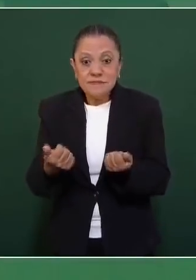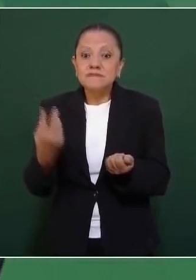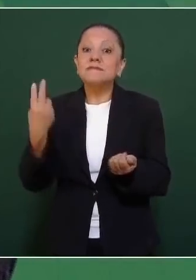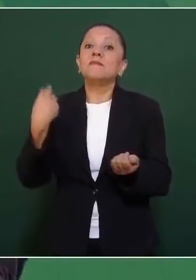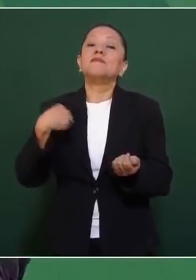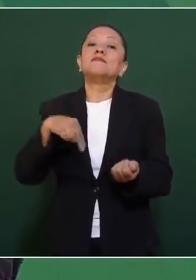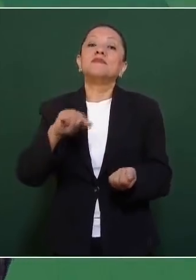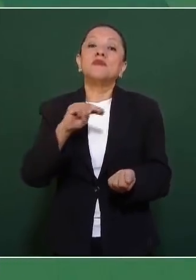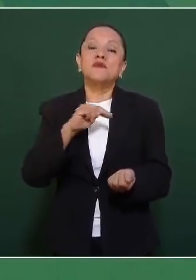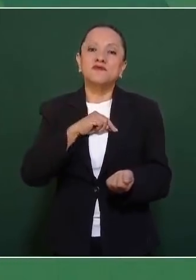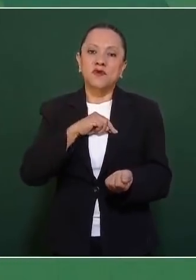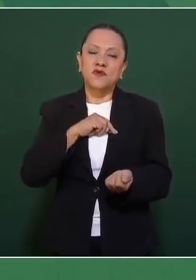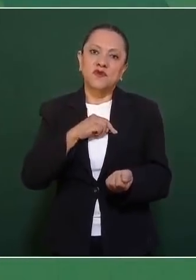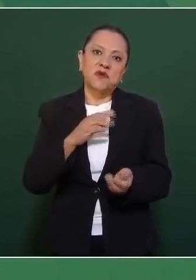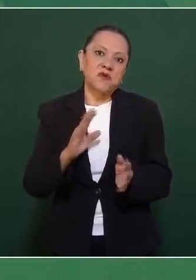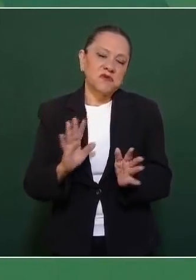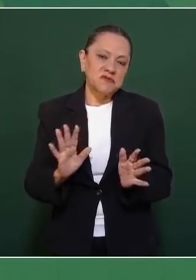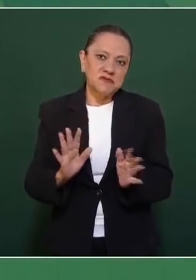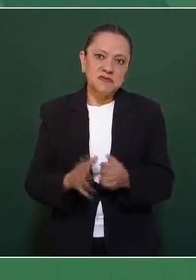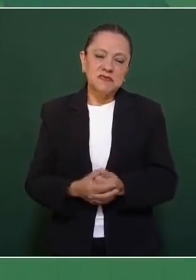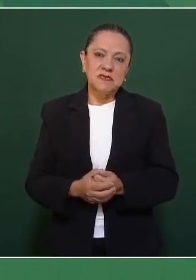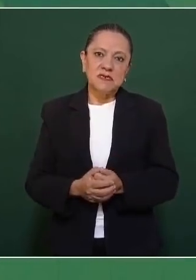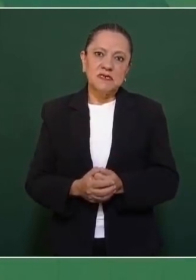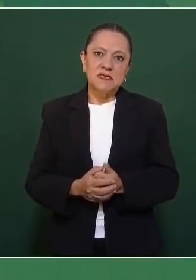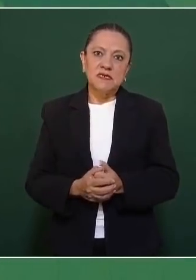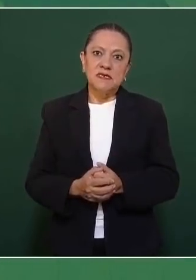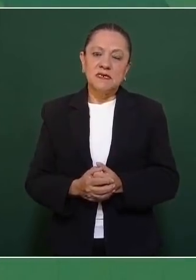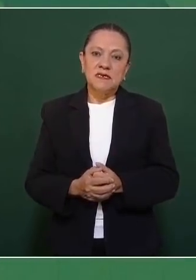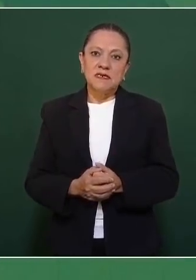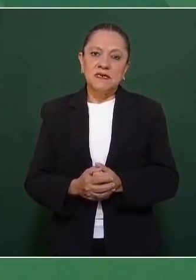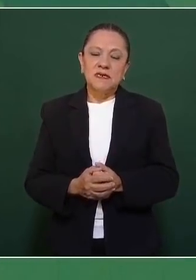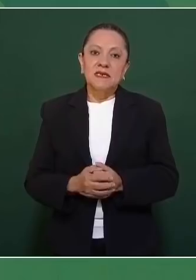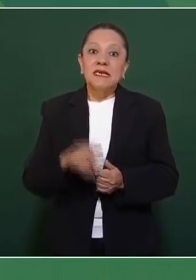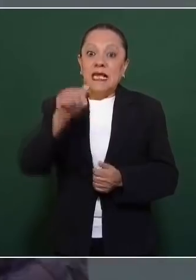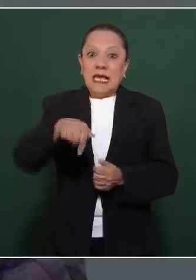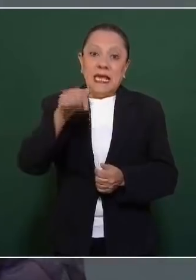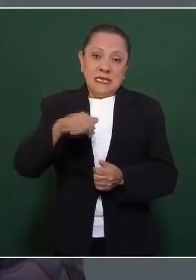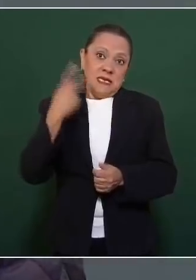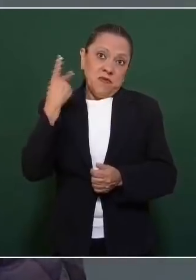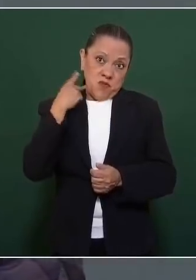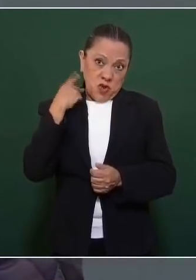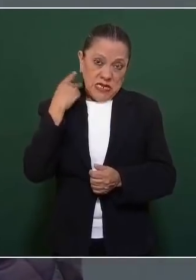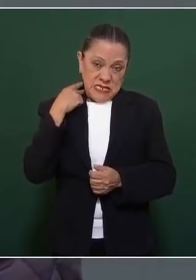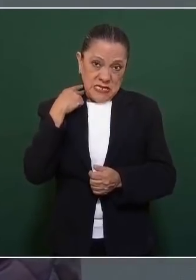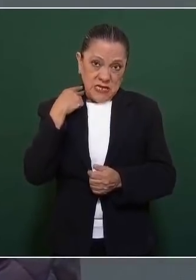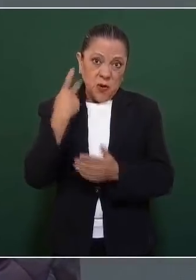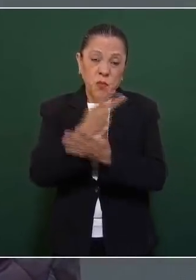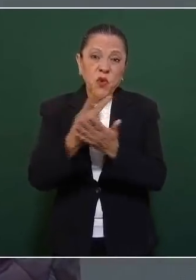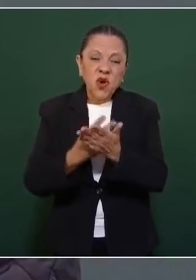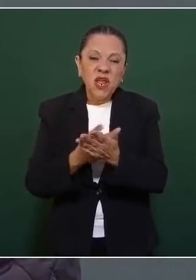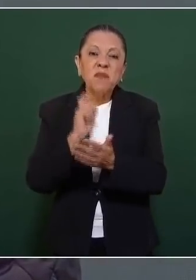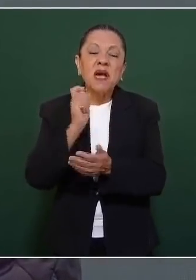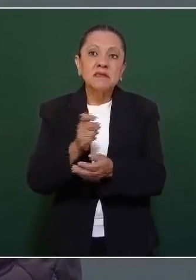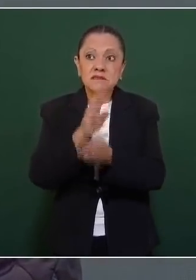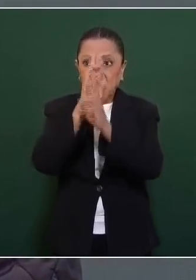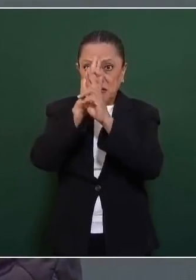tenemos como política la no intervención.